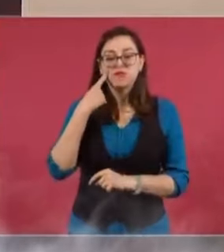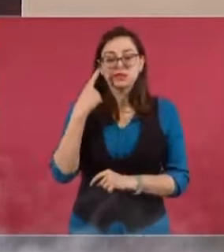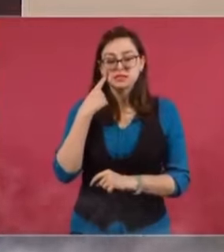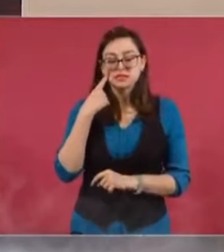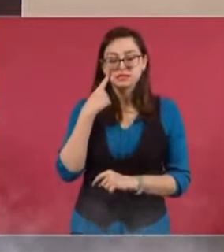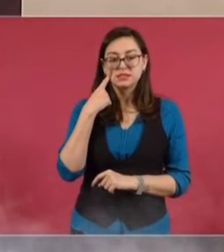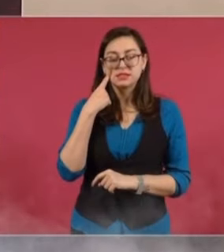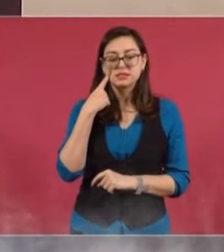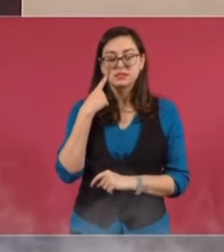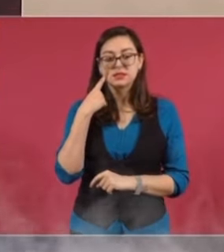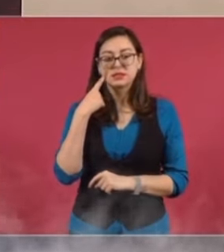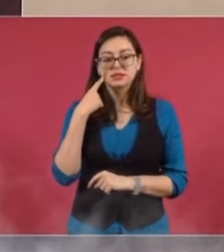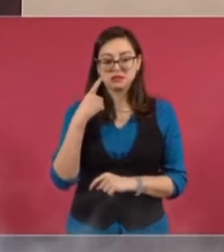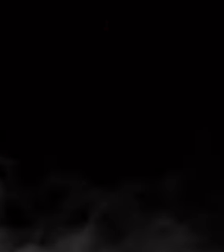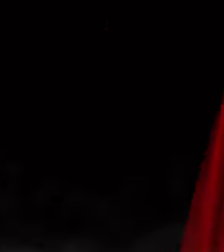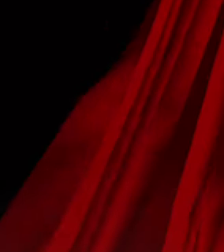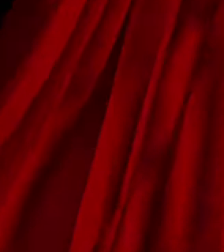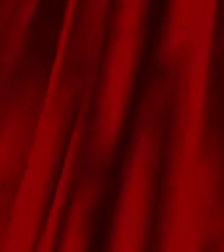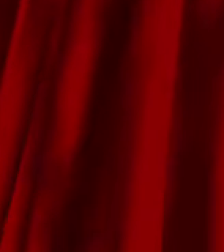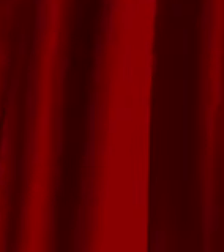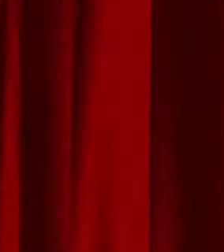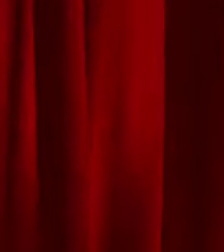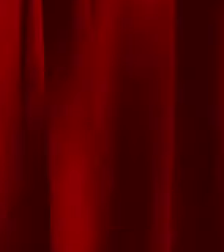actúan con prepotencia.